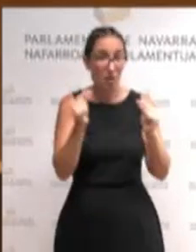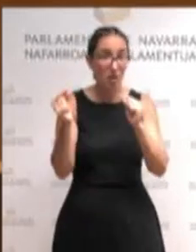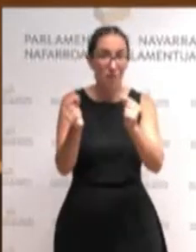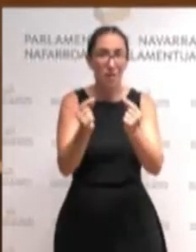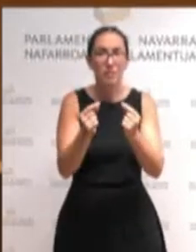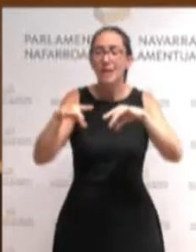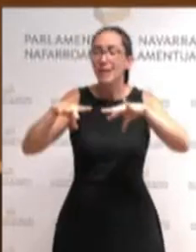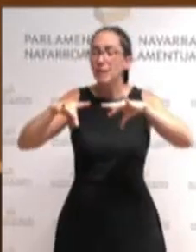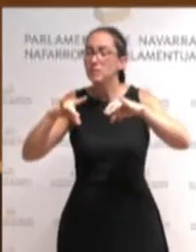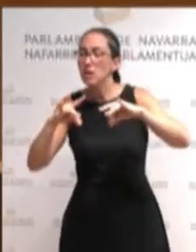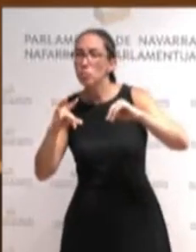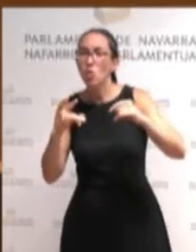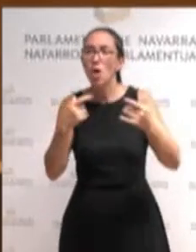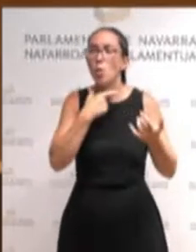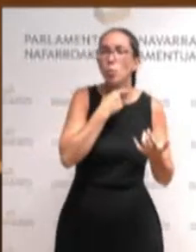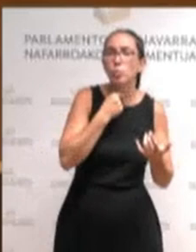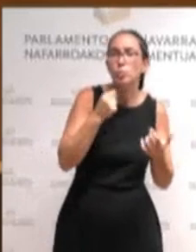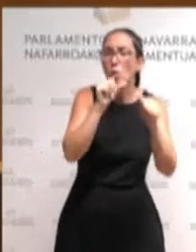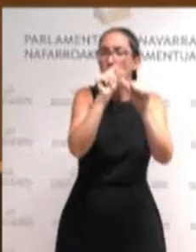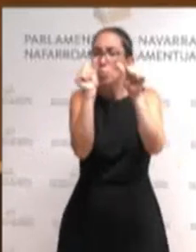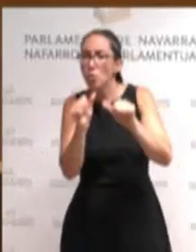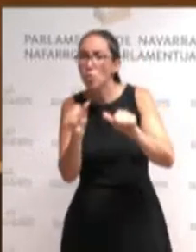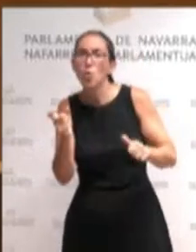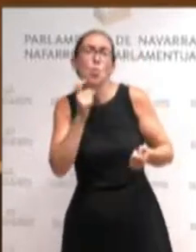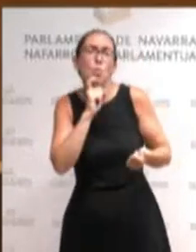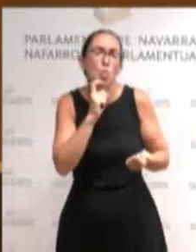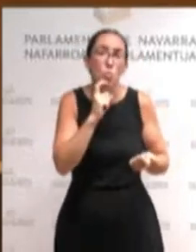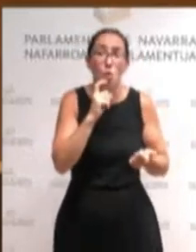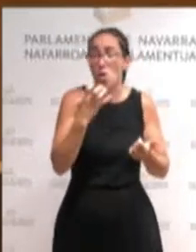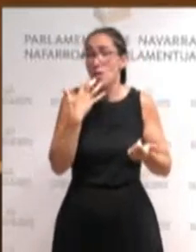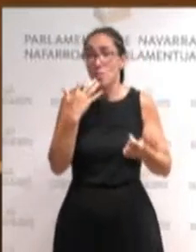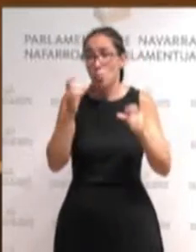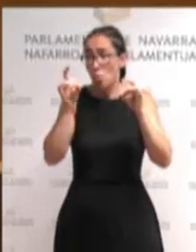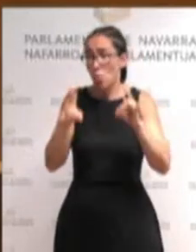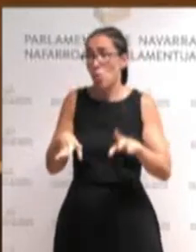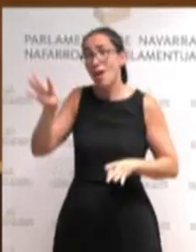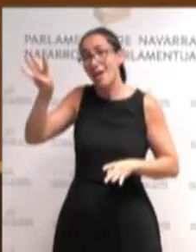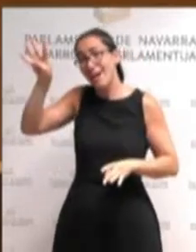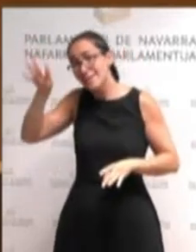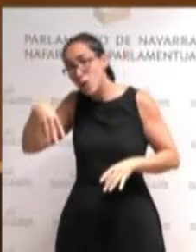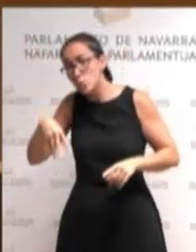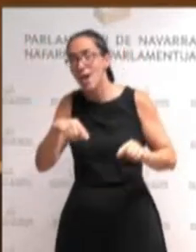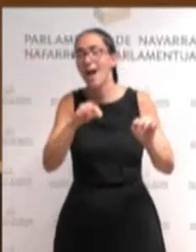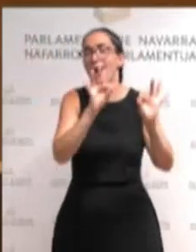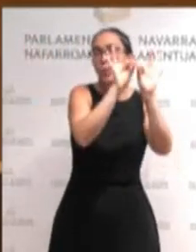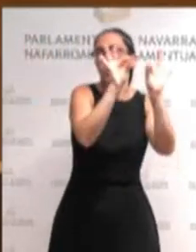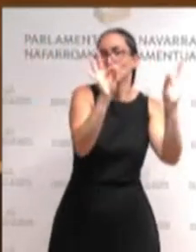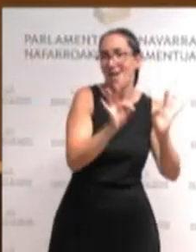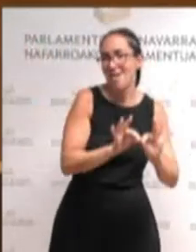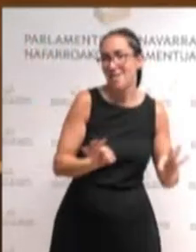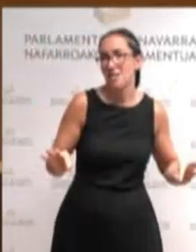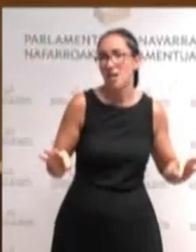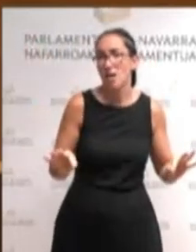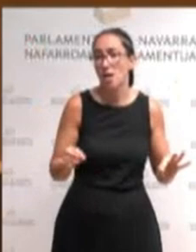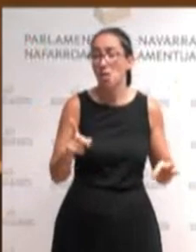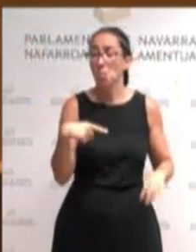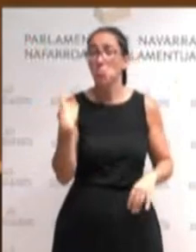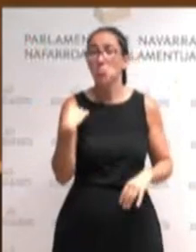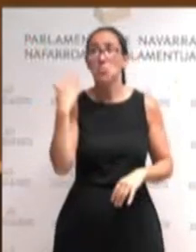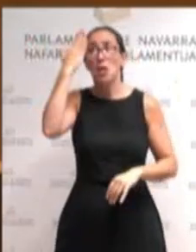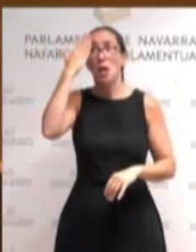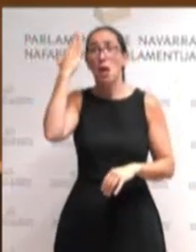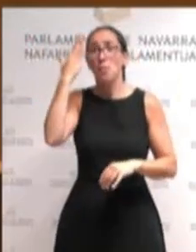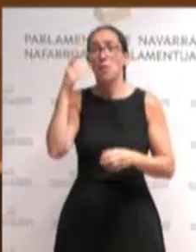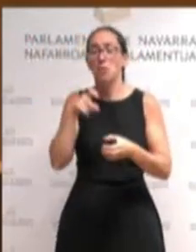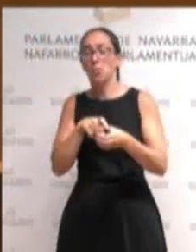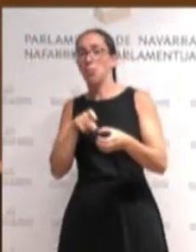derecho de autodeterminación de las naciones sin Estado como Cataluña y Euskal Herria. Y en Nafarroa no podemos obviarlo porque no va a pasar